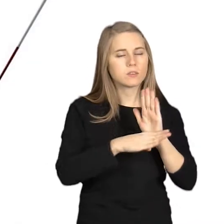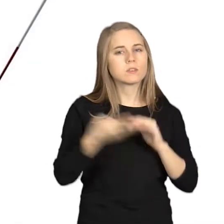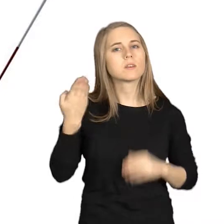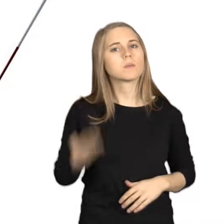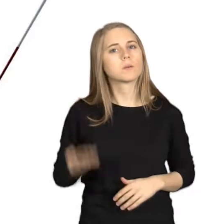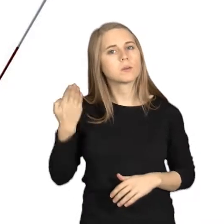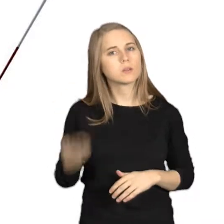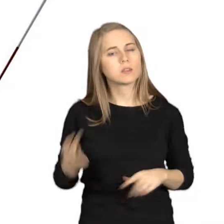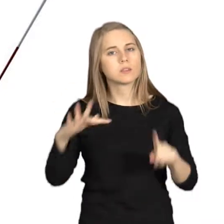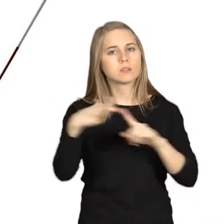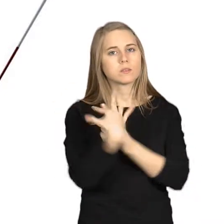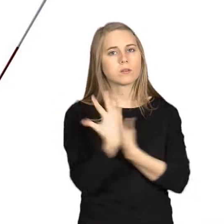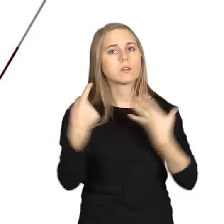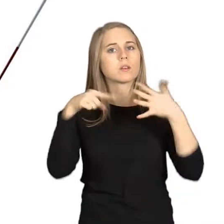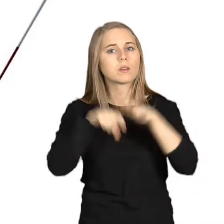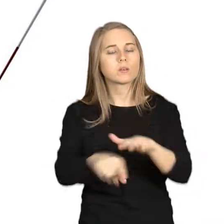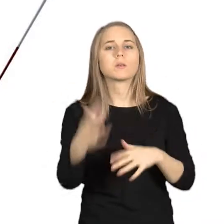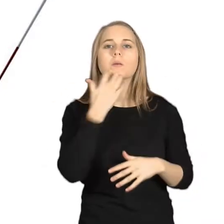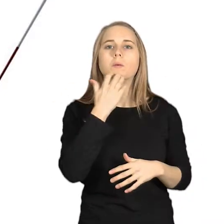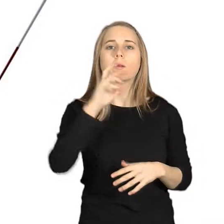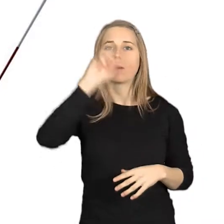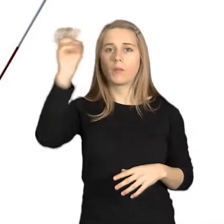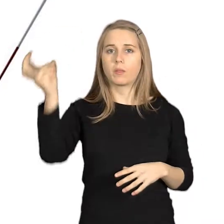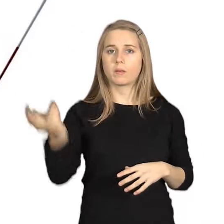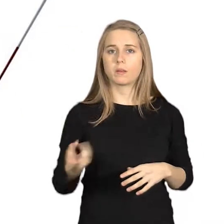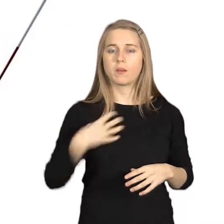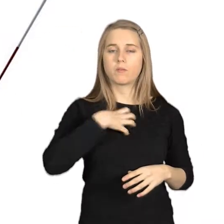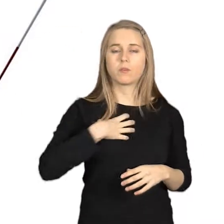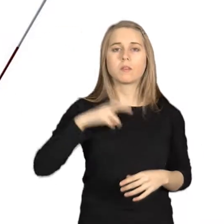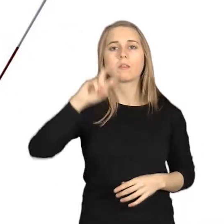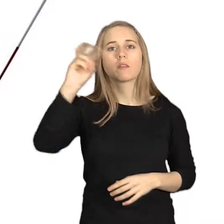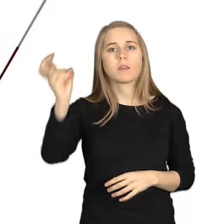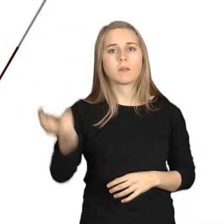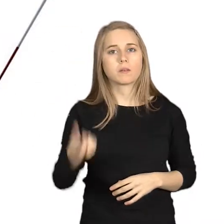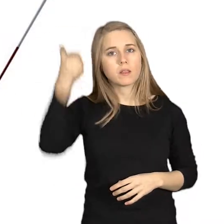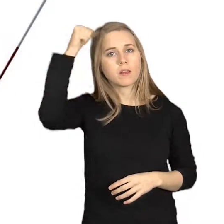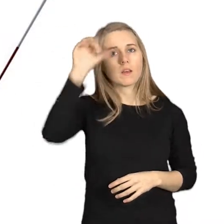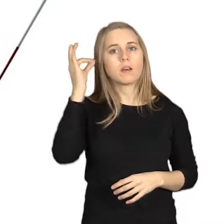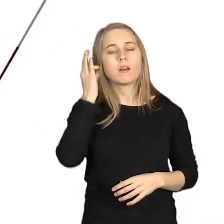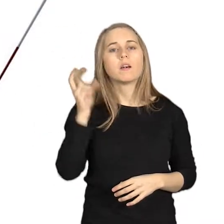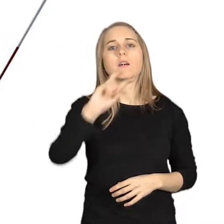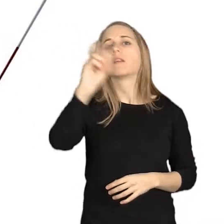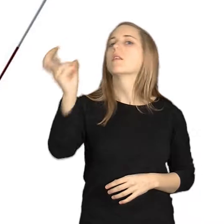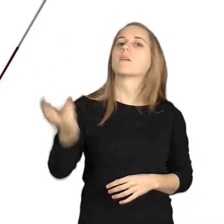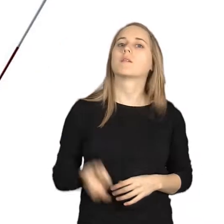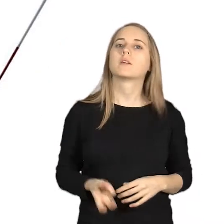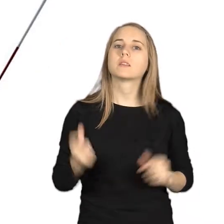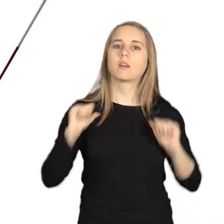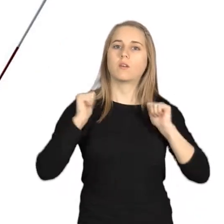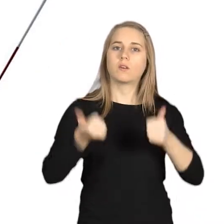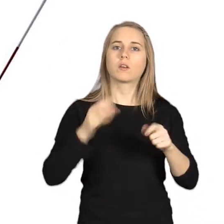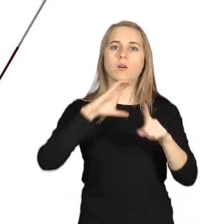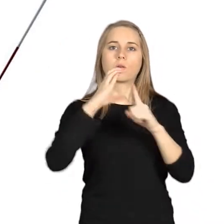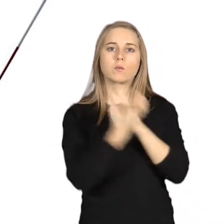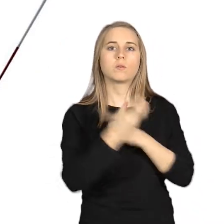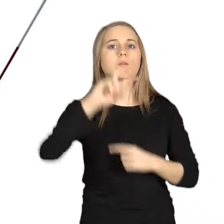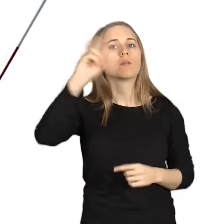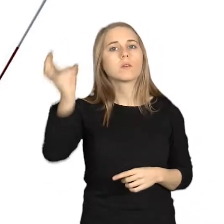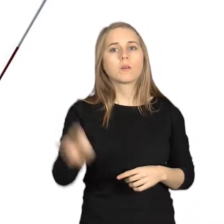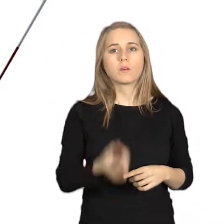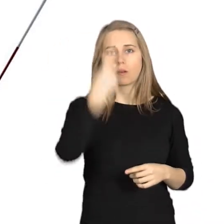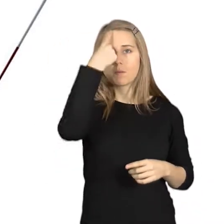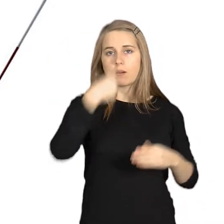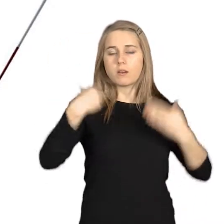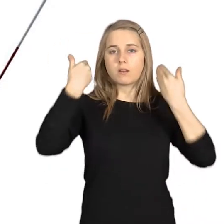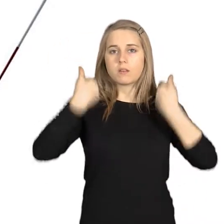Criterios. Tener en cuenta situaciones inclusivas, como la diversidad funcional, la diversidad de género, la diversidad de origen y